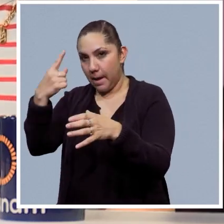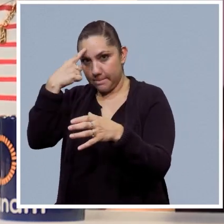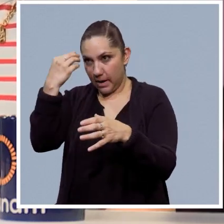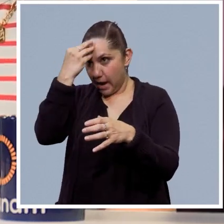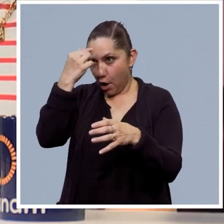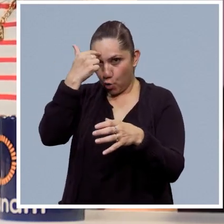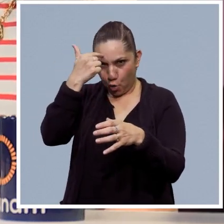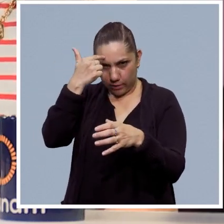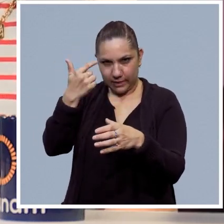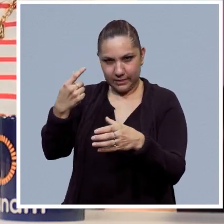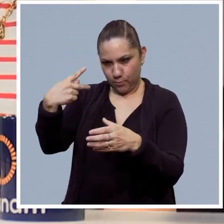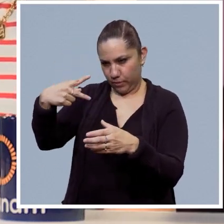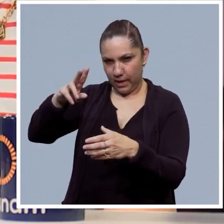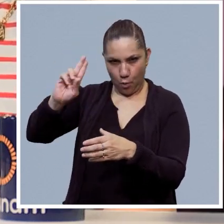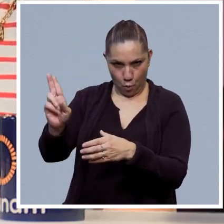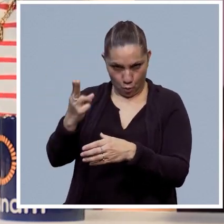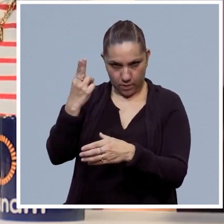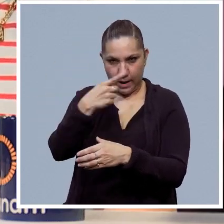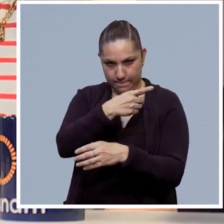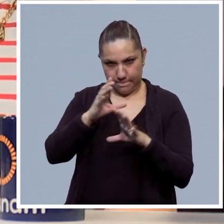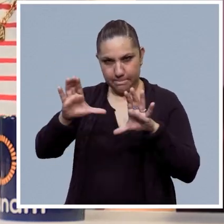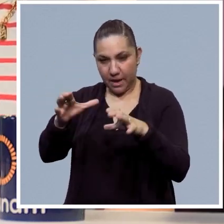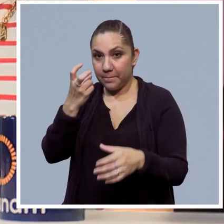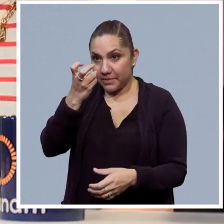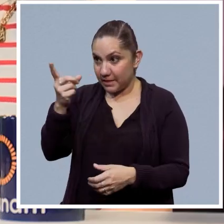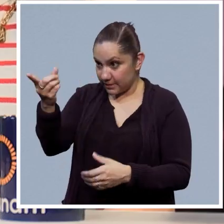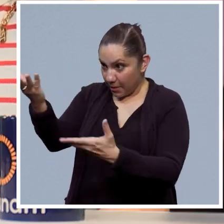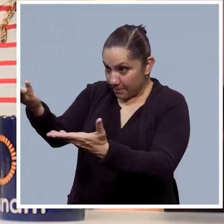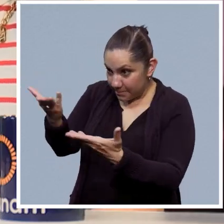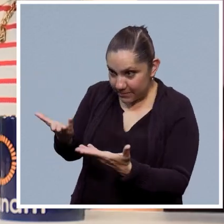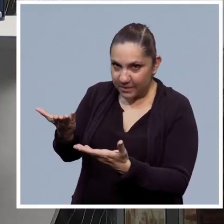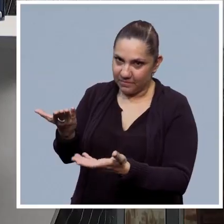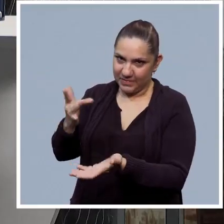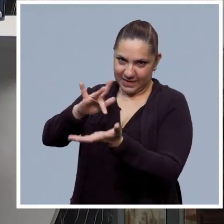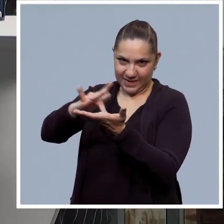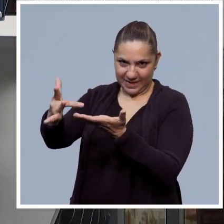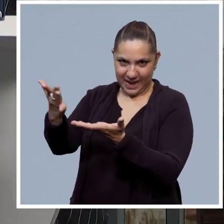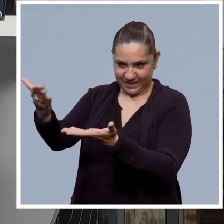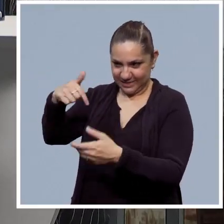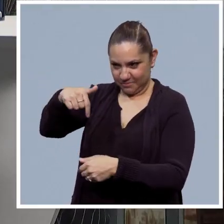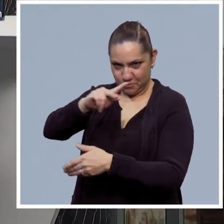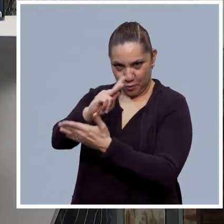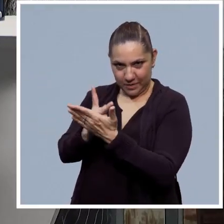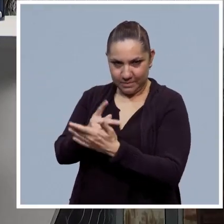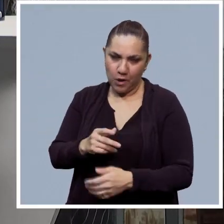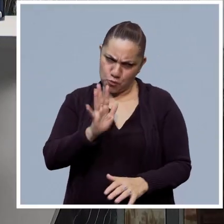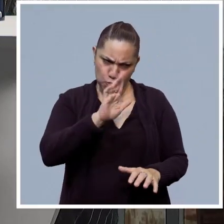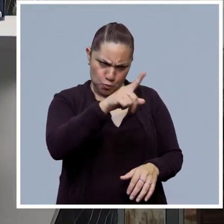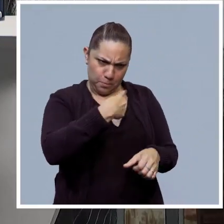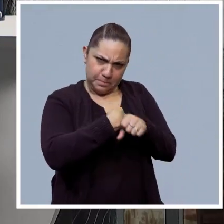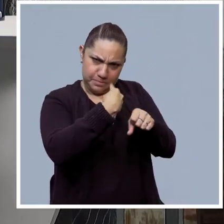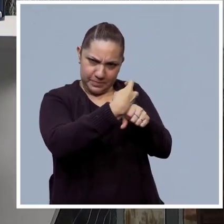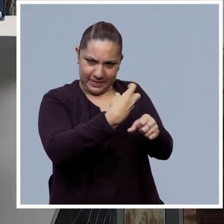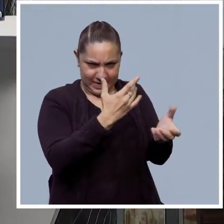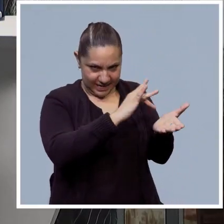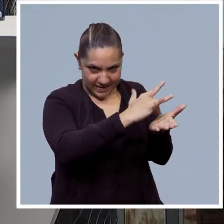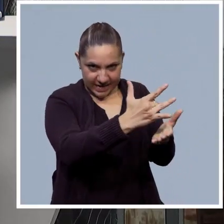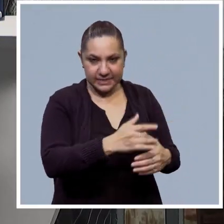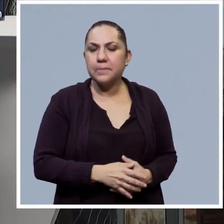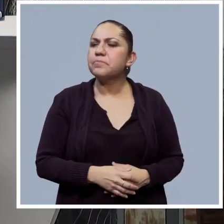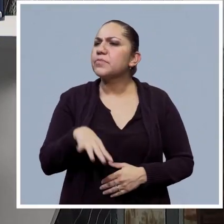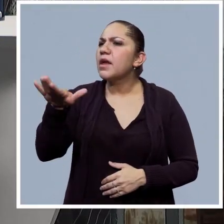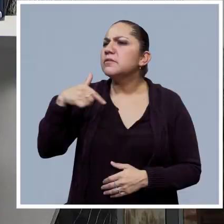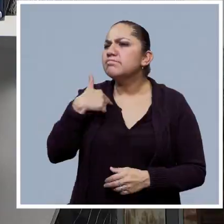la Facultad de Medicina de nuestra universidad, a quien le damos la bienvenida por acompañarnos. Doctora Lima, bienvenida en Trending. Muchas gracias por la invitación. Bueno, pues para